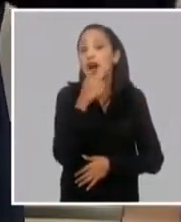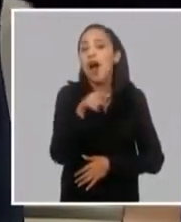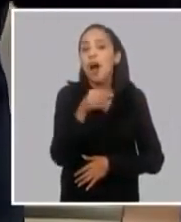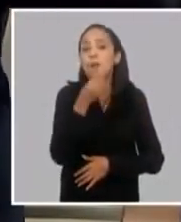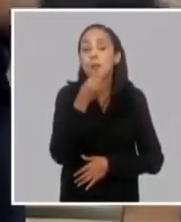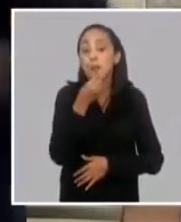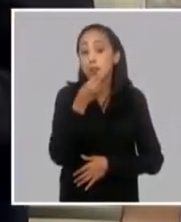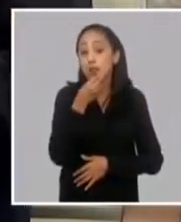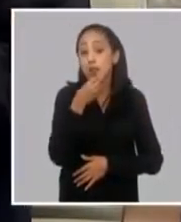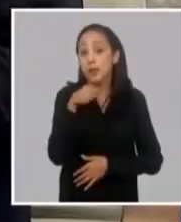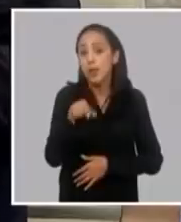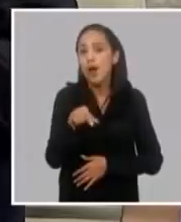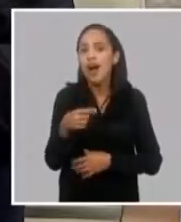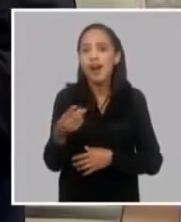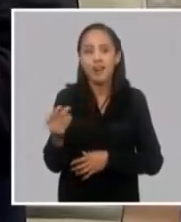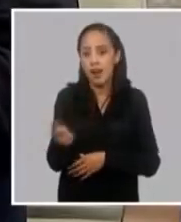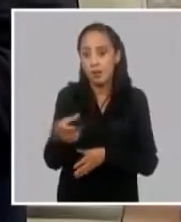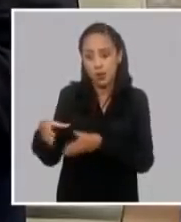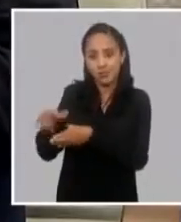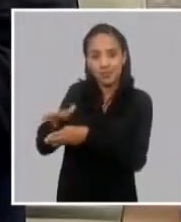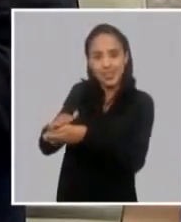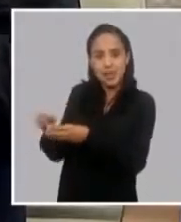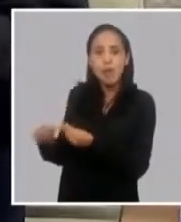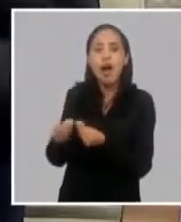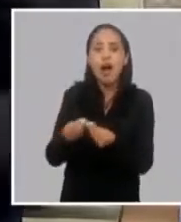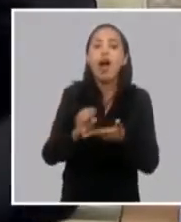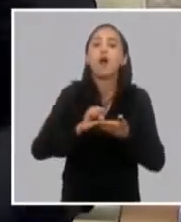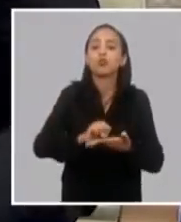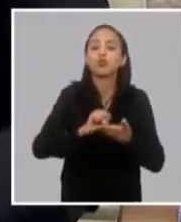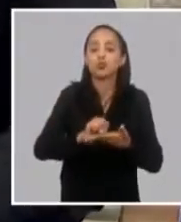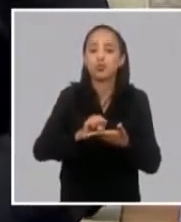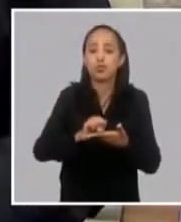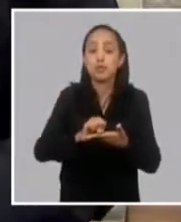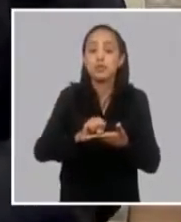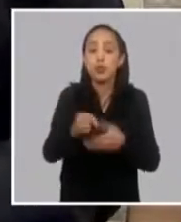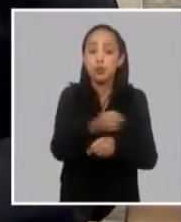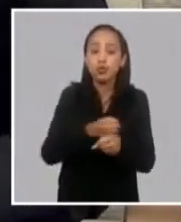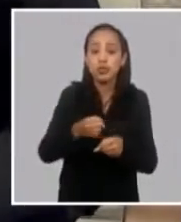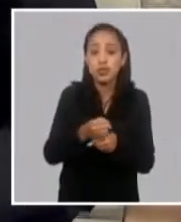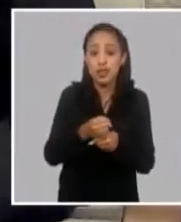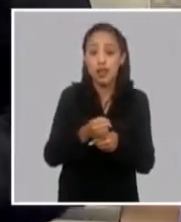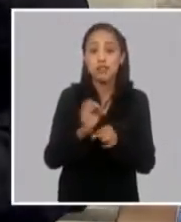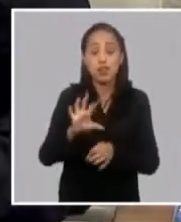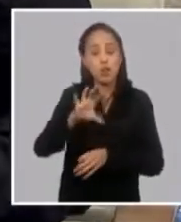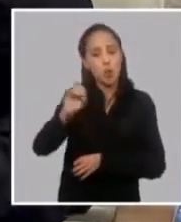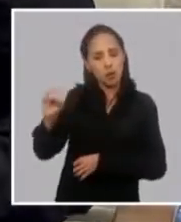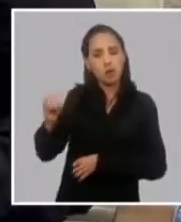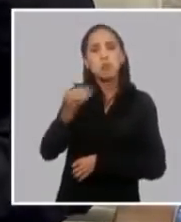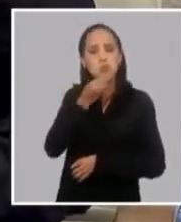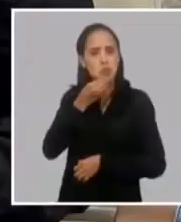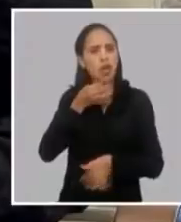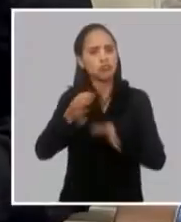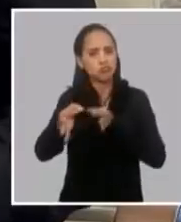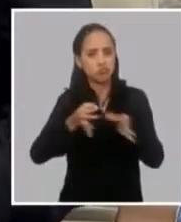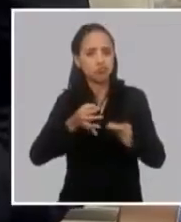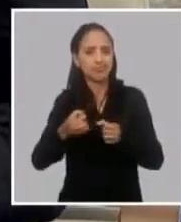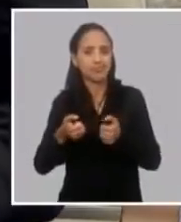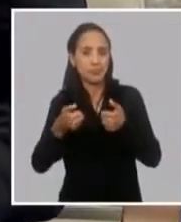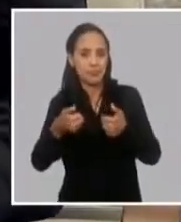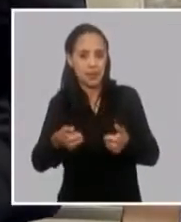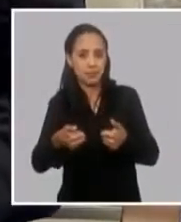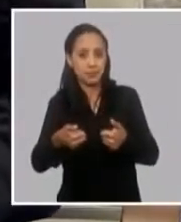que son altas generadoras de electricidad, entonces con 500 usted puede suplir ese déficit.